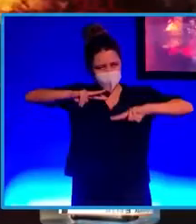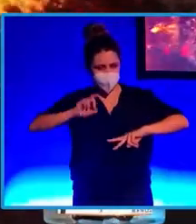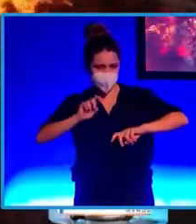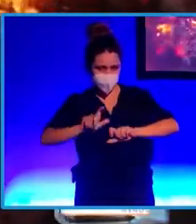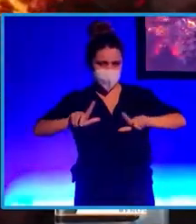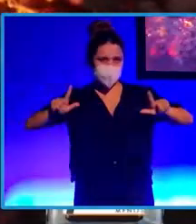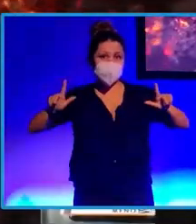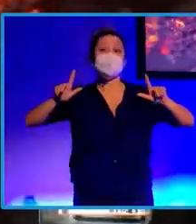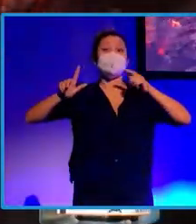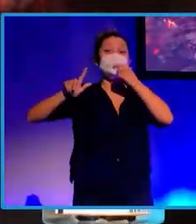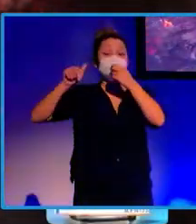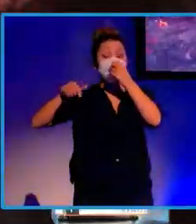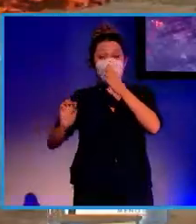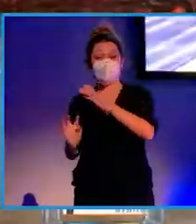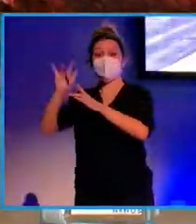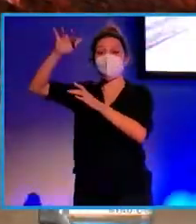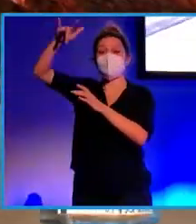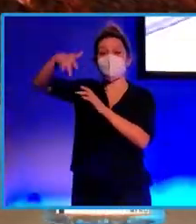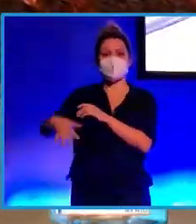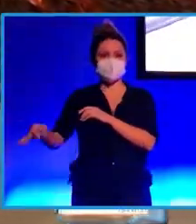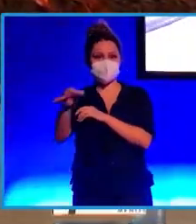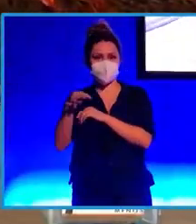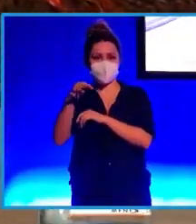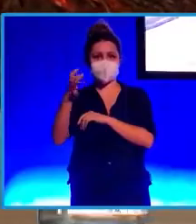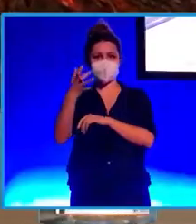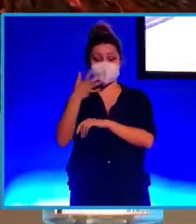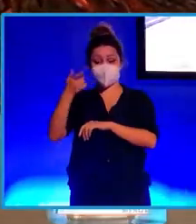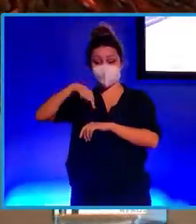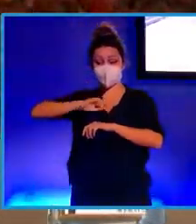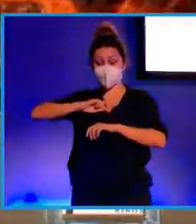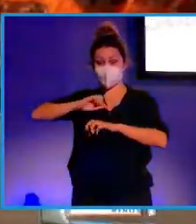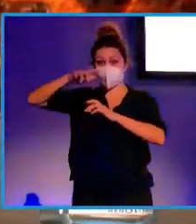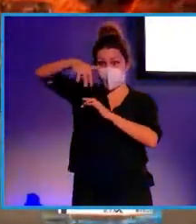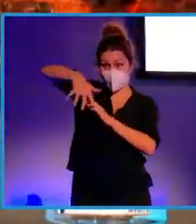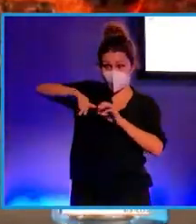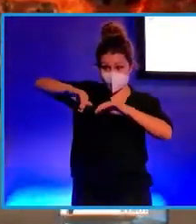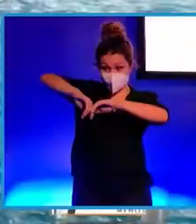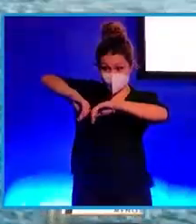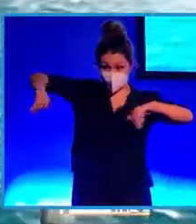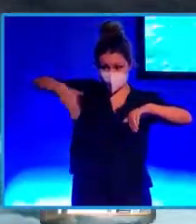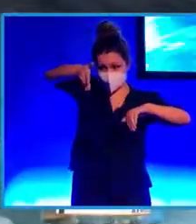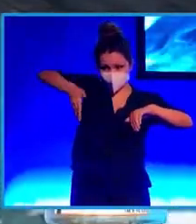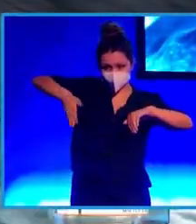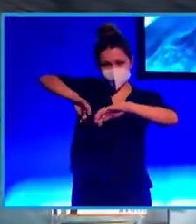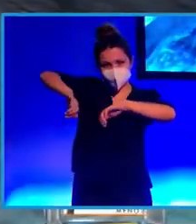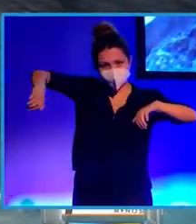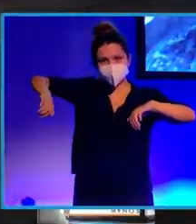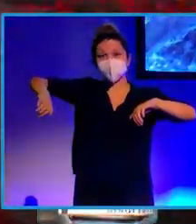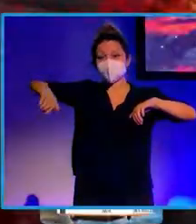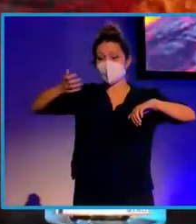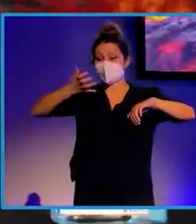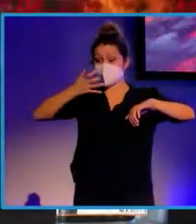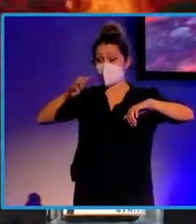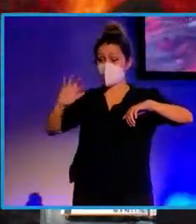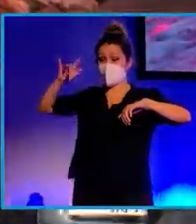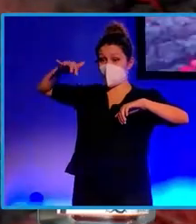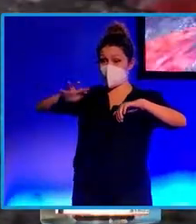Esta es una erupción pisural. Y si hacemos un corte vertical a la lava, impresionante. Si se sigue acumulando lava,